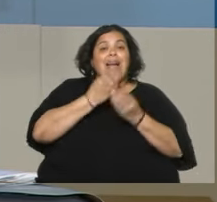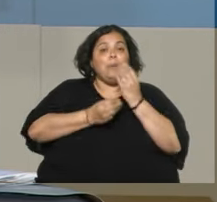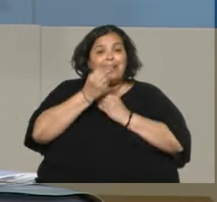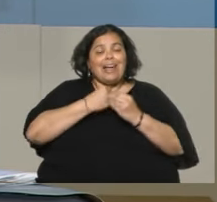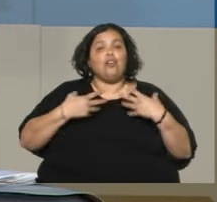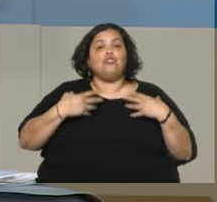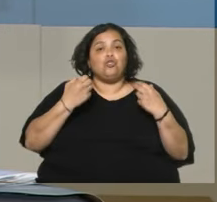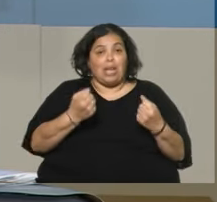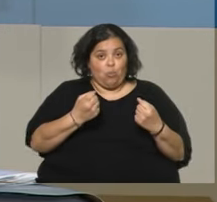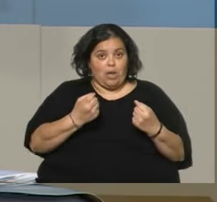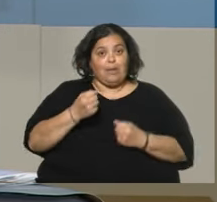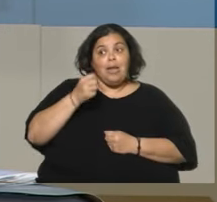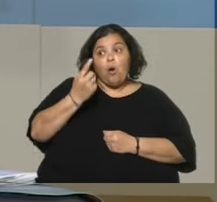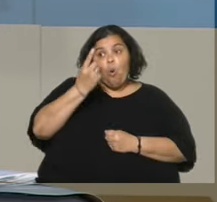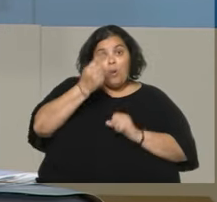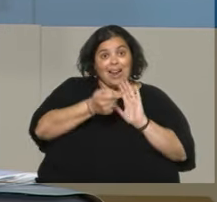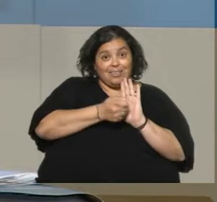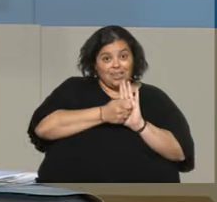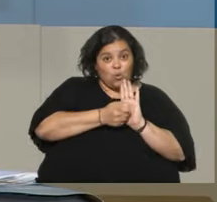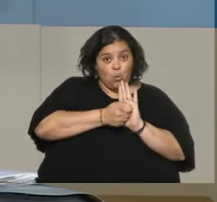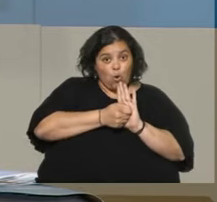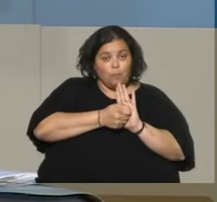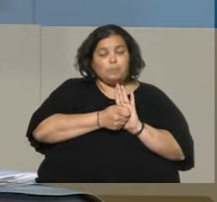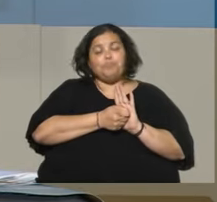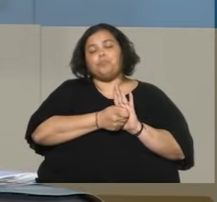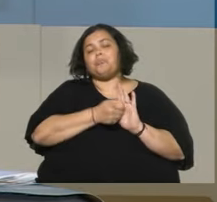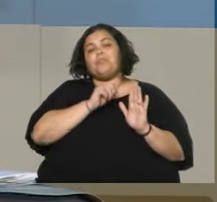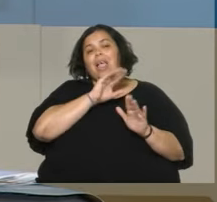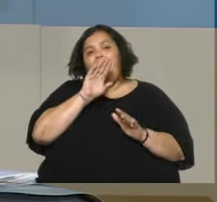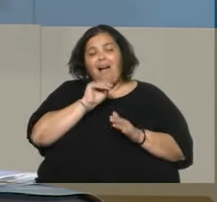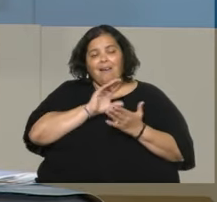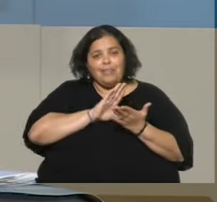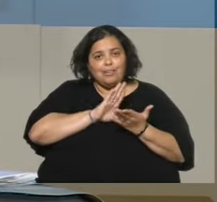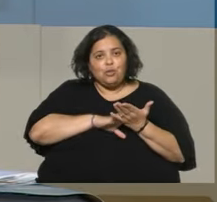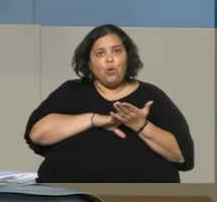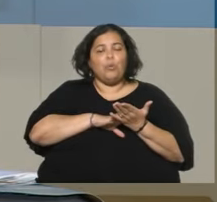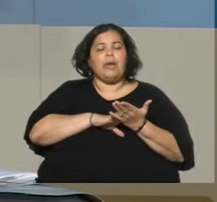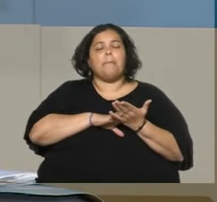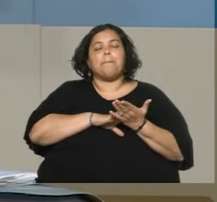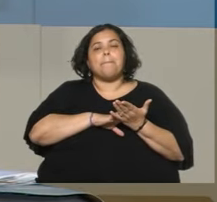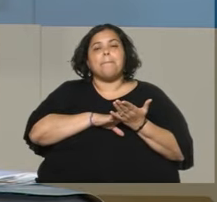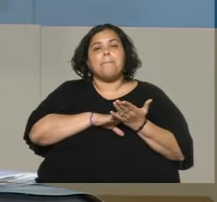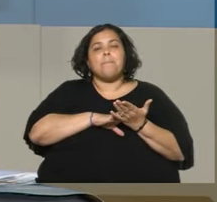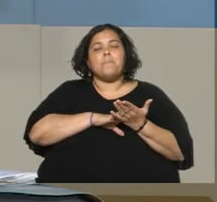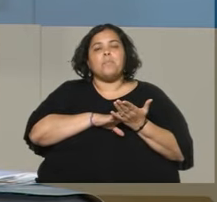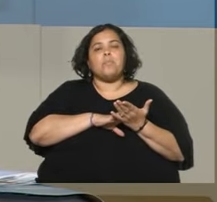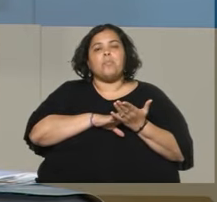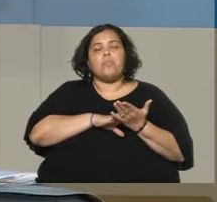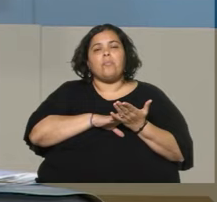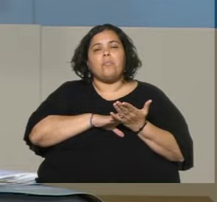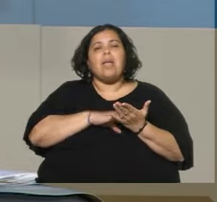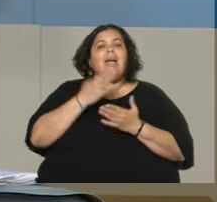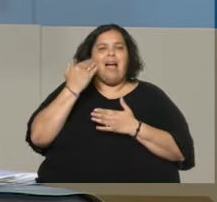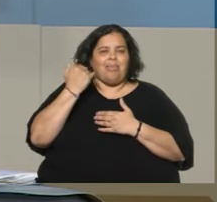artículos es tratar de que, para que no pase lo que nos pasó en esta transición, que tuvimos una pequeña